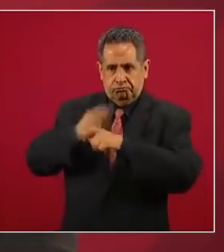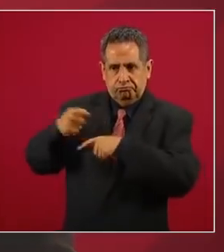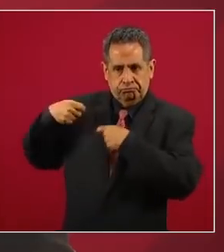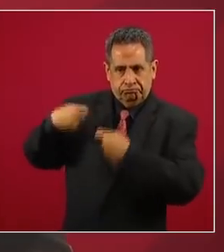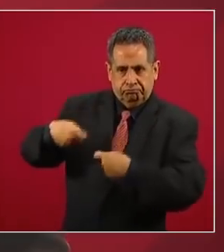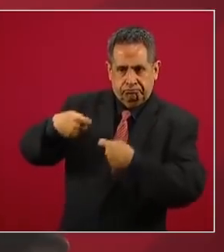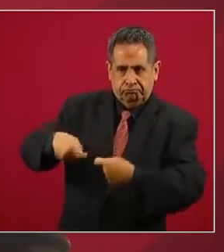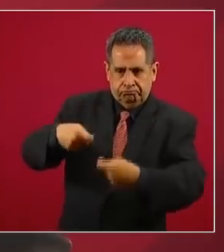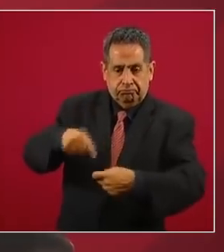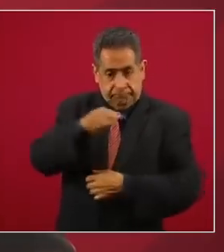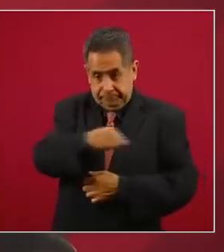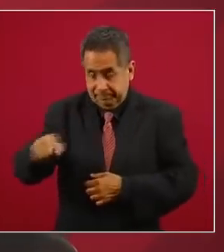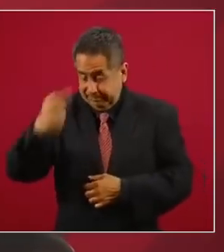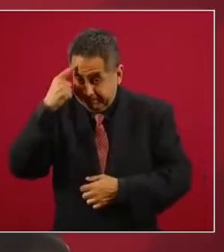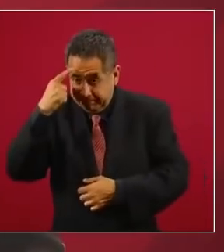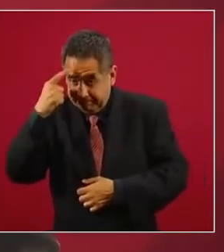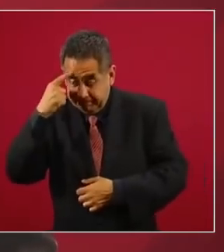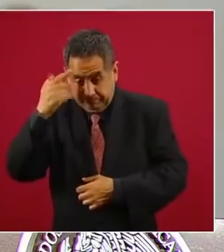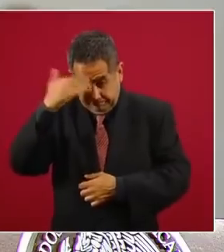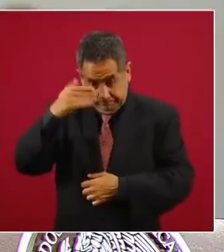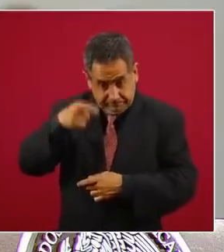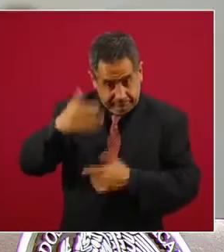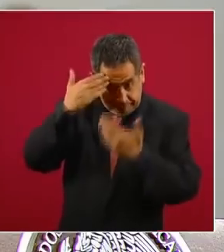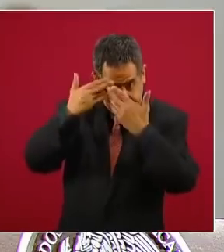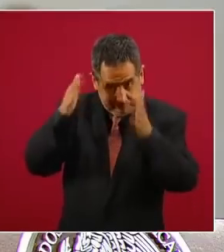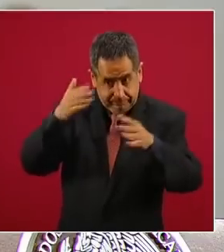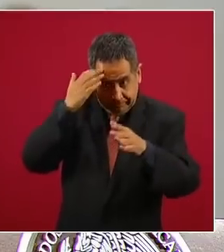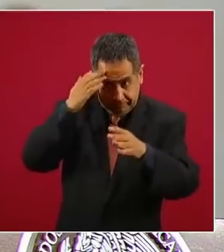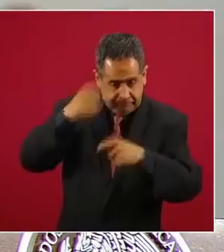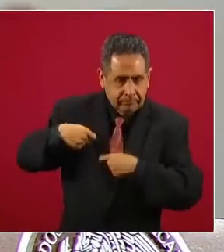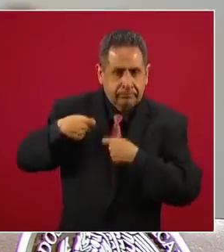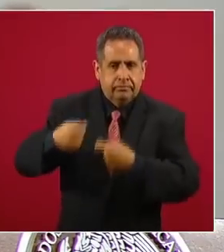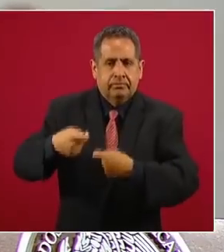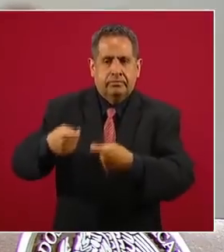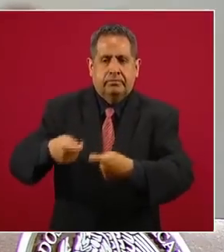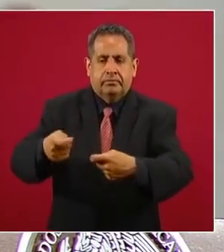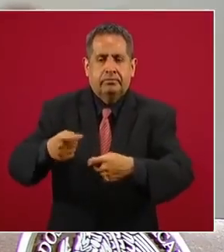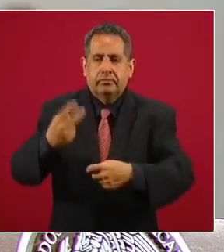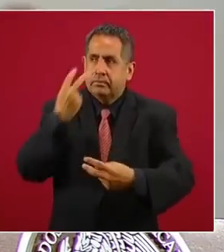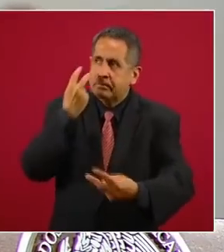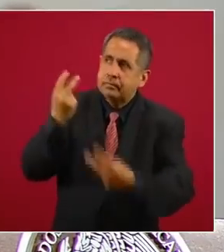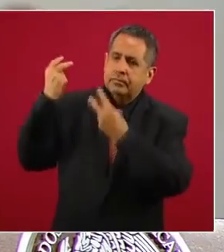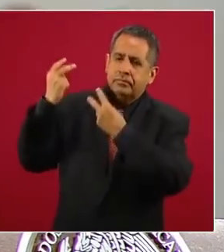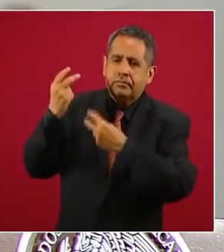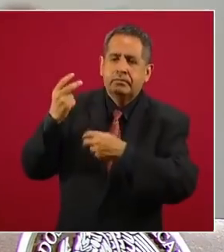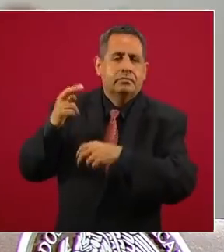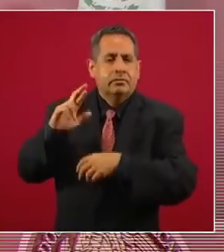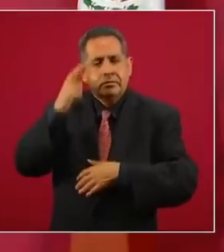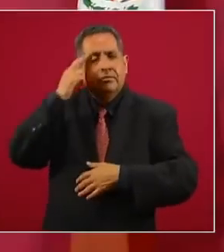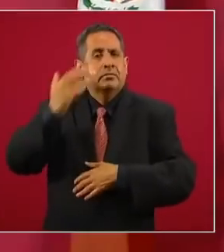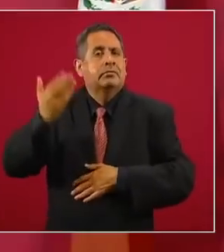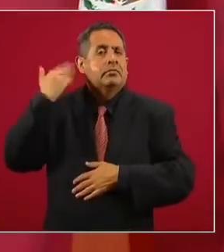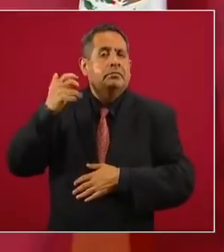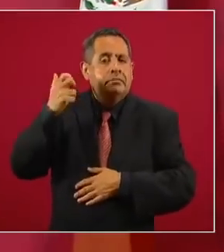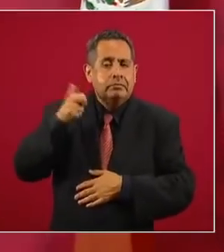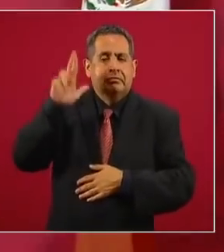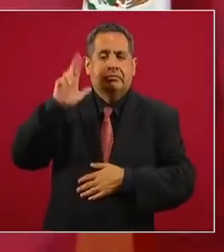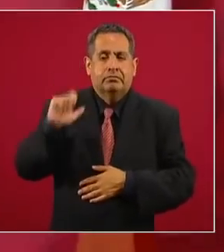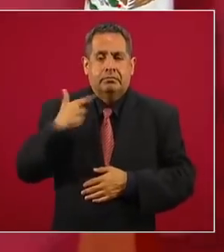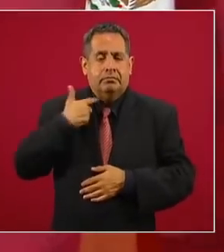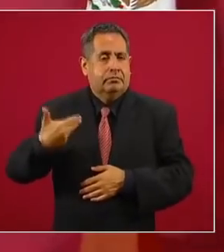conocimiento de lo que era el antiguo régimen,